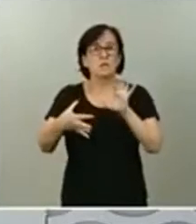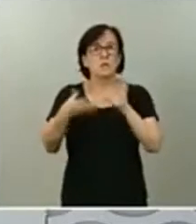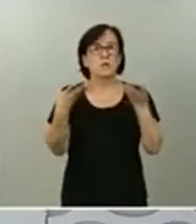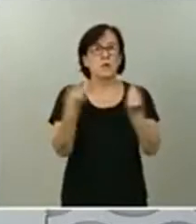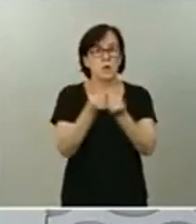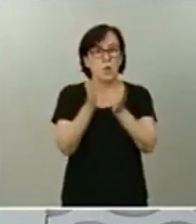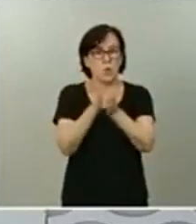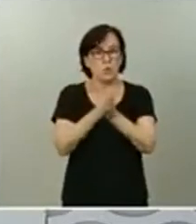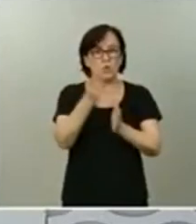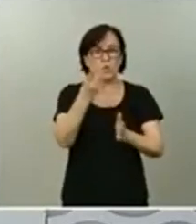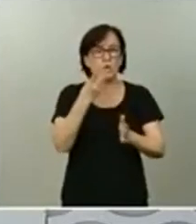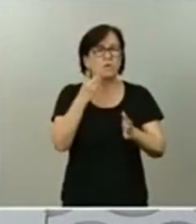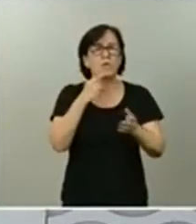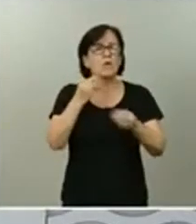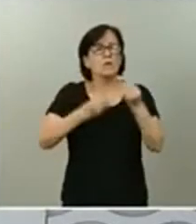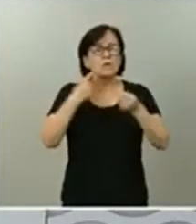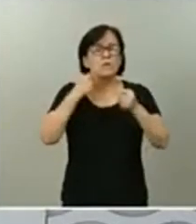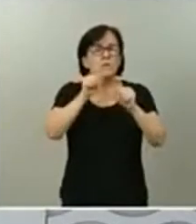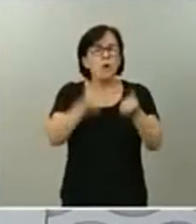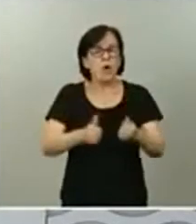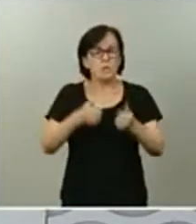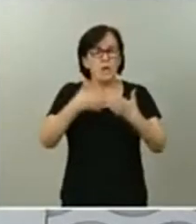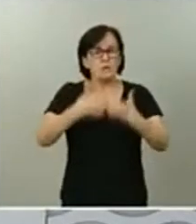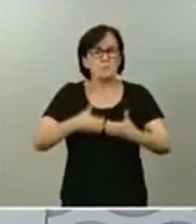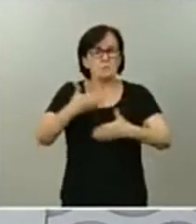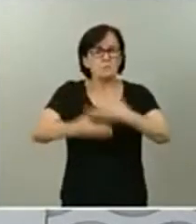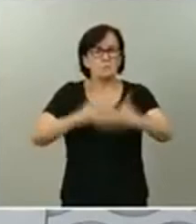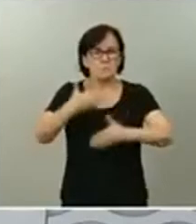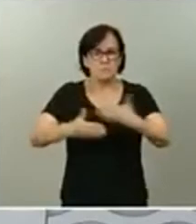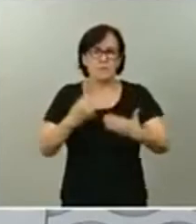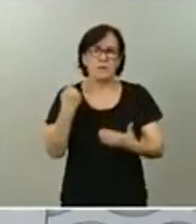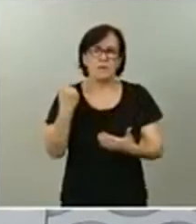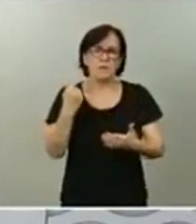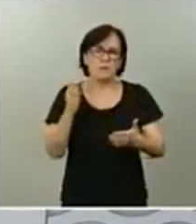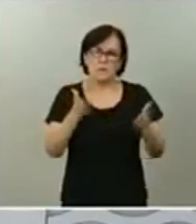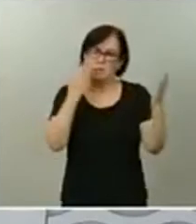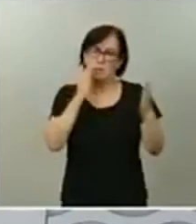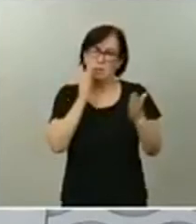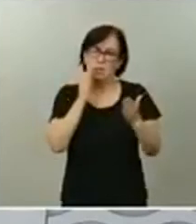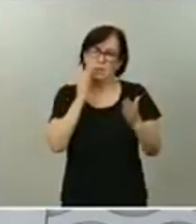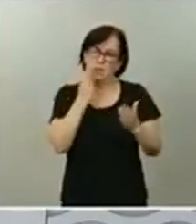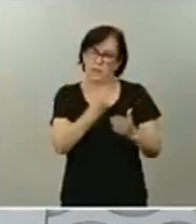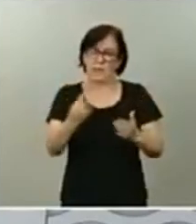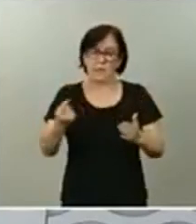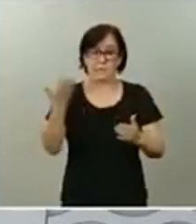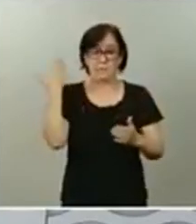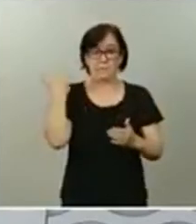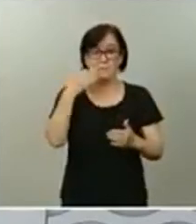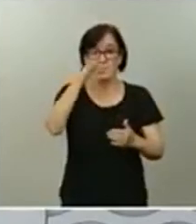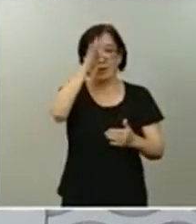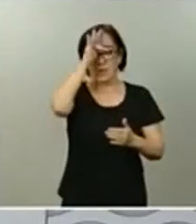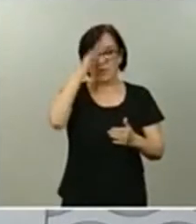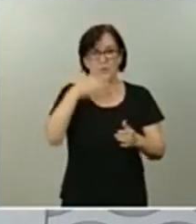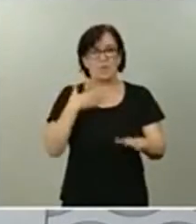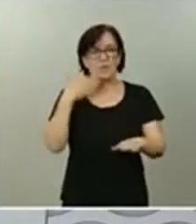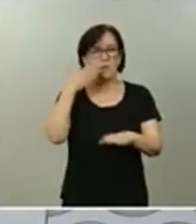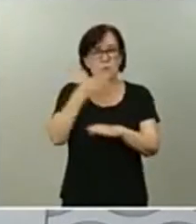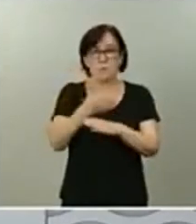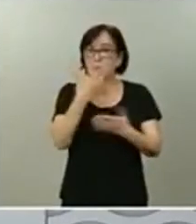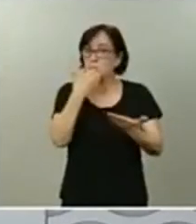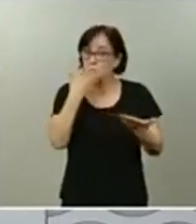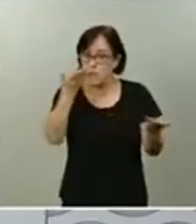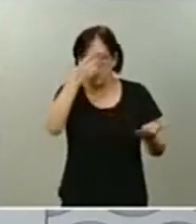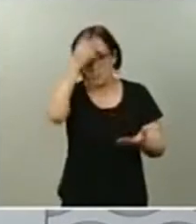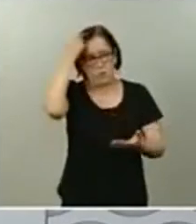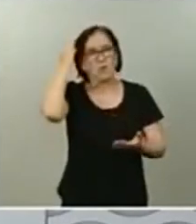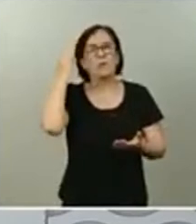los mecanismos que correspondan a cada momento. De hecho, el domingo pasado asistimos a un buen ejemplo de esto